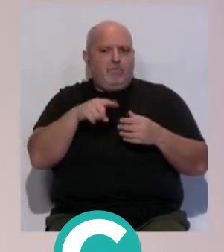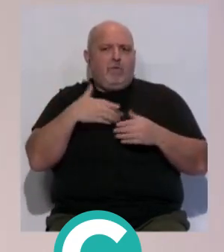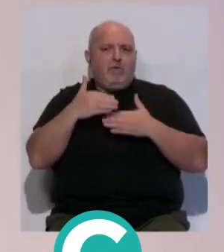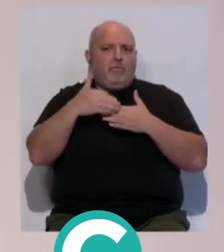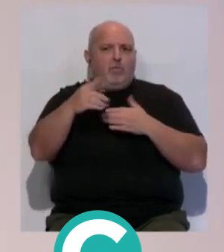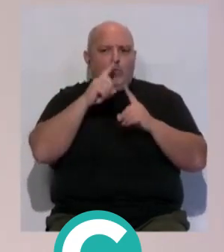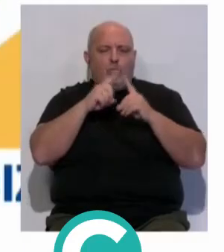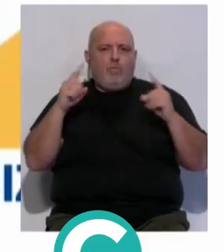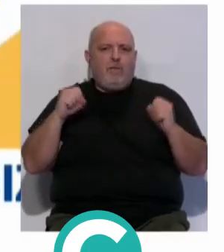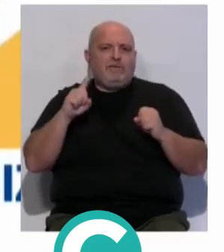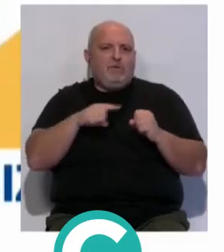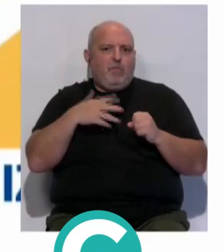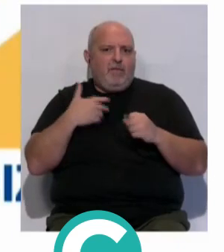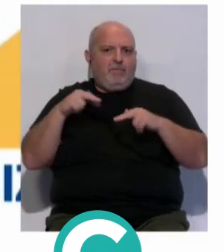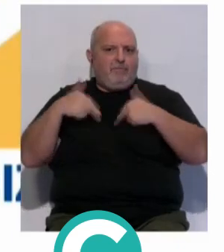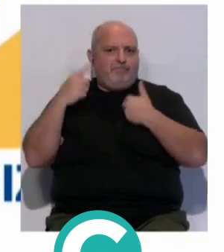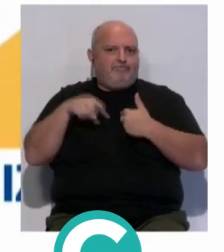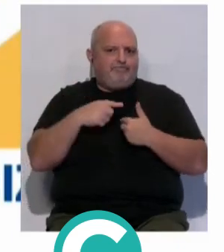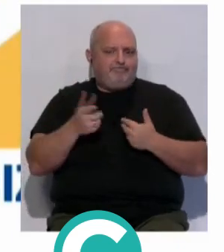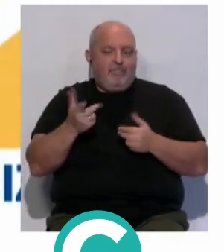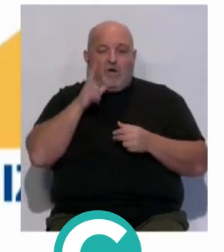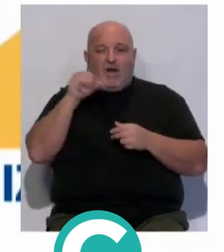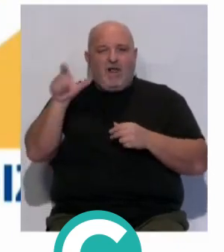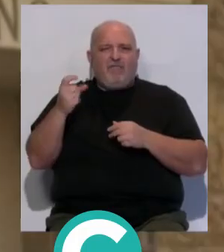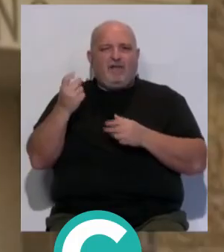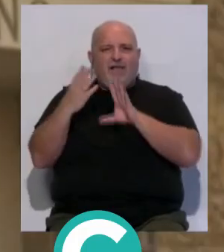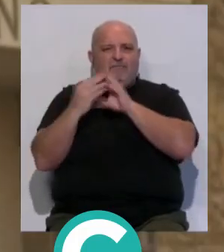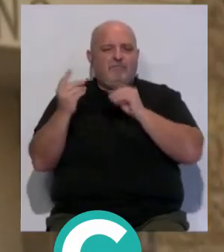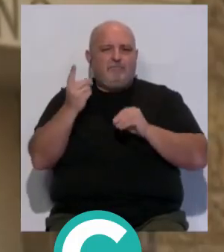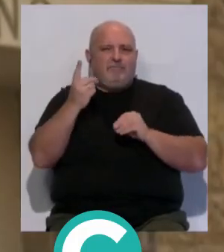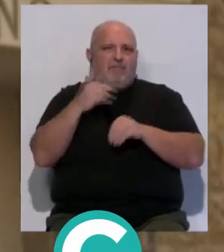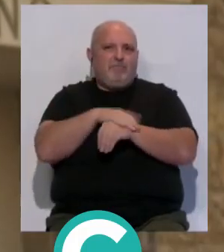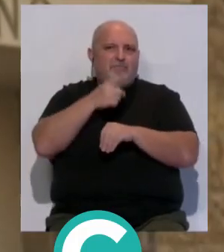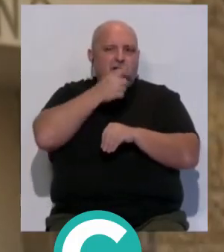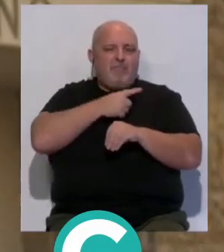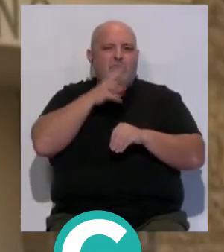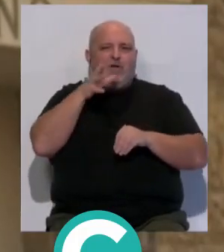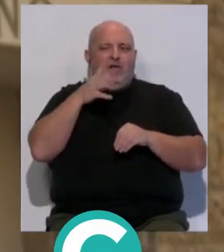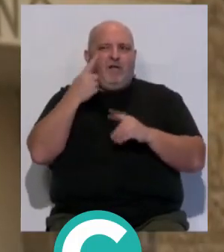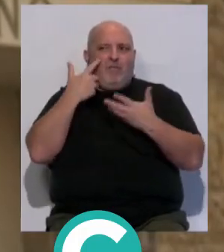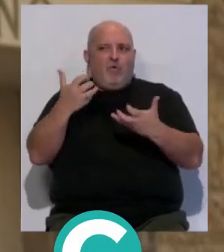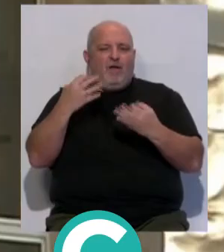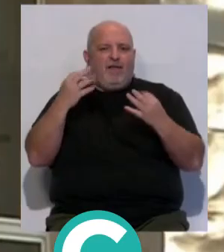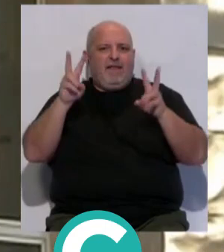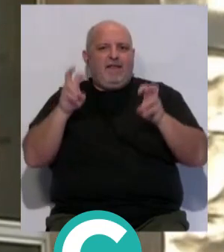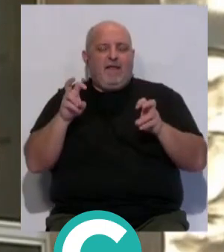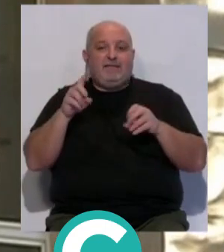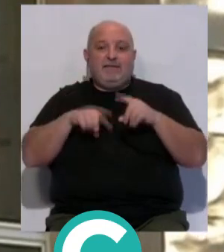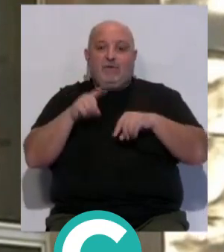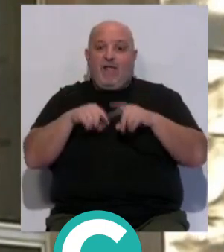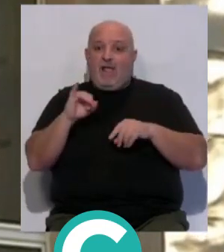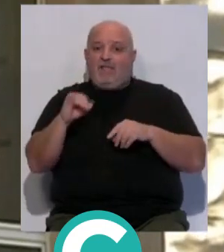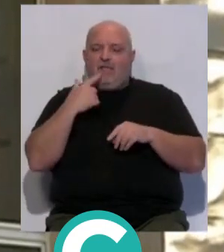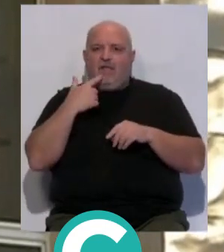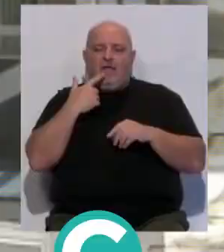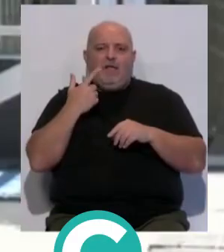en las playas durante el invierno. Desde ECA han criticado además la falta de entendimiento entre administraciones que están apreciando en esta materia, que según advierten,